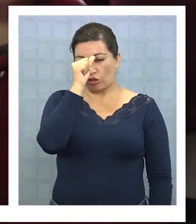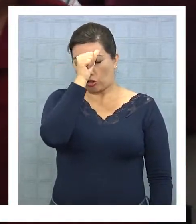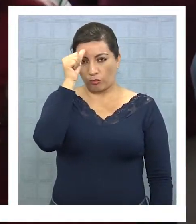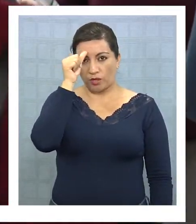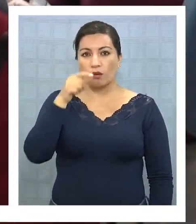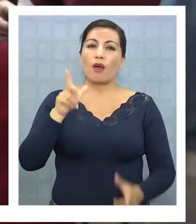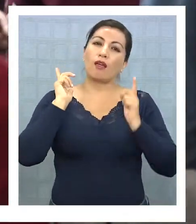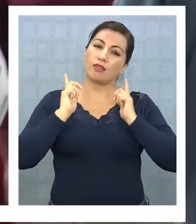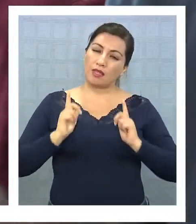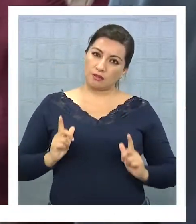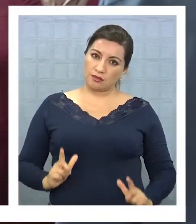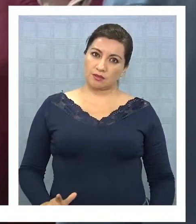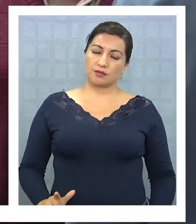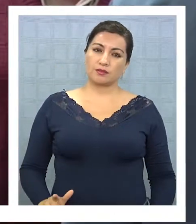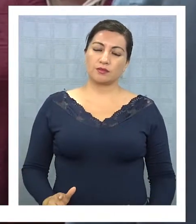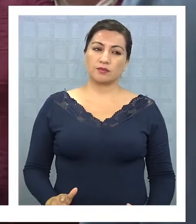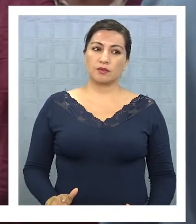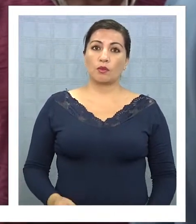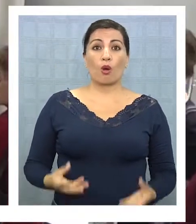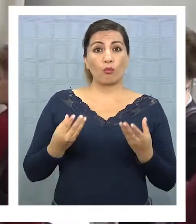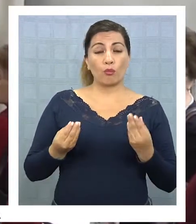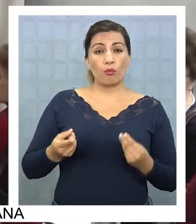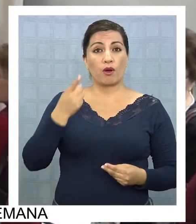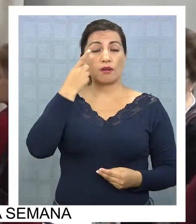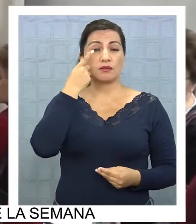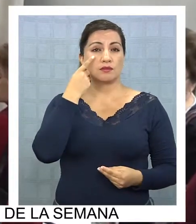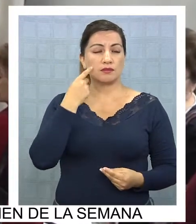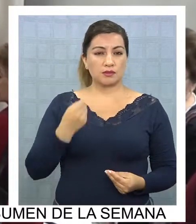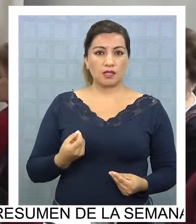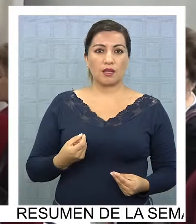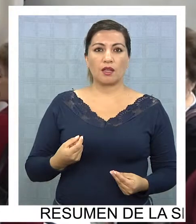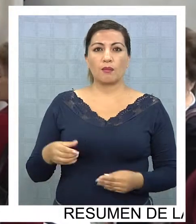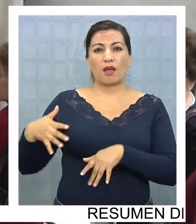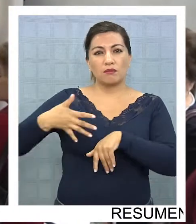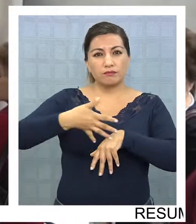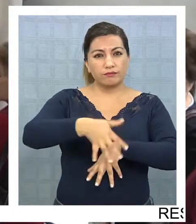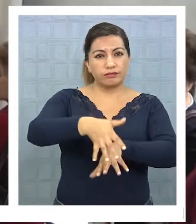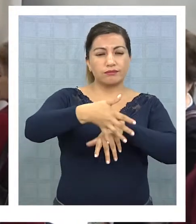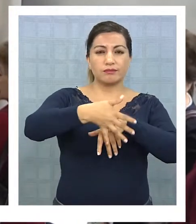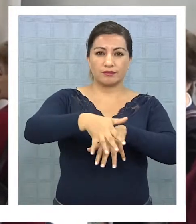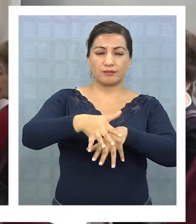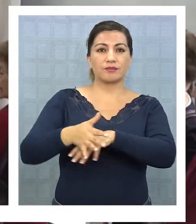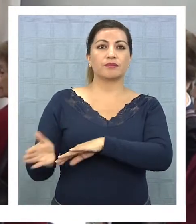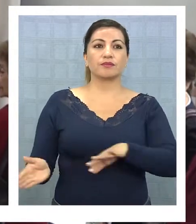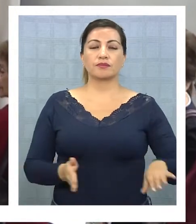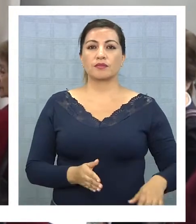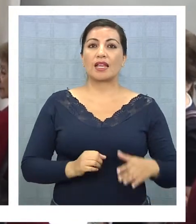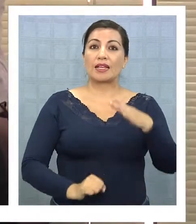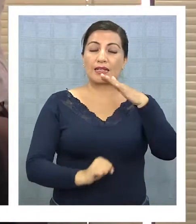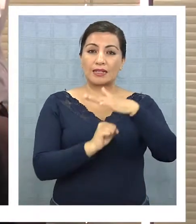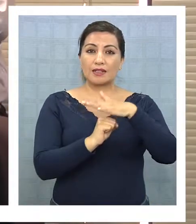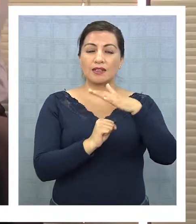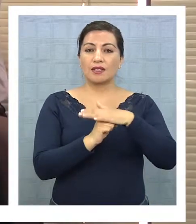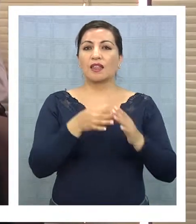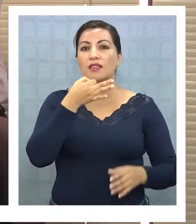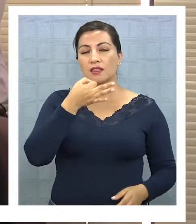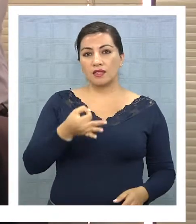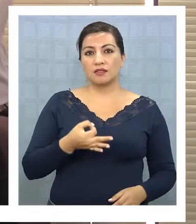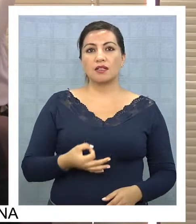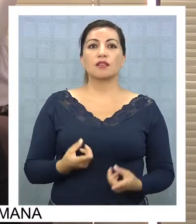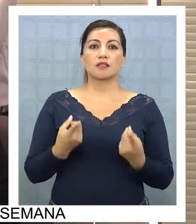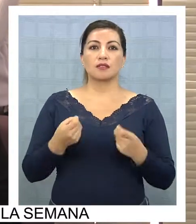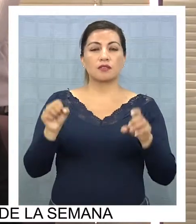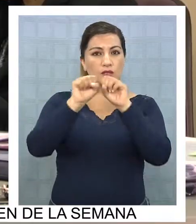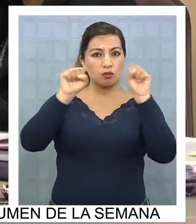dedica a un descanso, pero también un buen día, como para salir a manifestarse. El dirigente dice que se requiere un